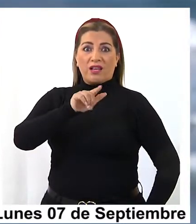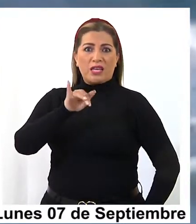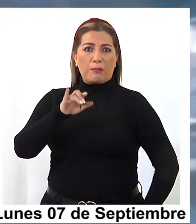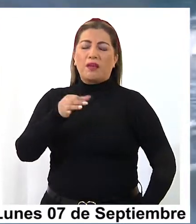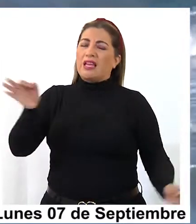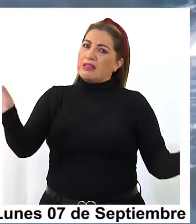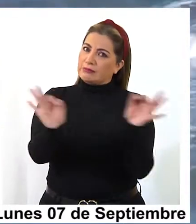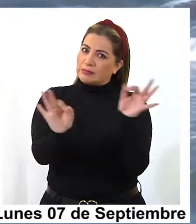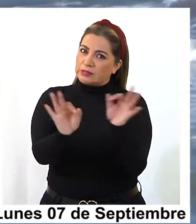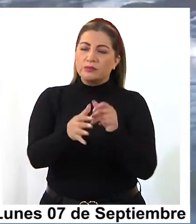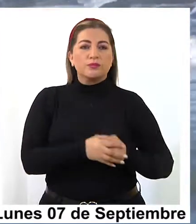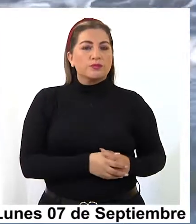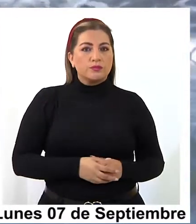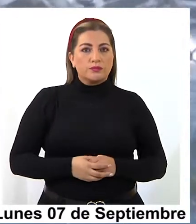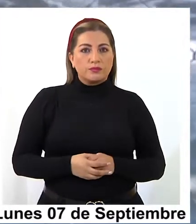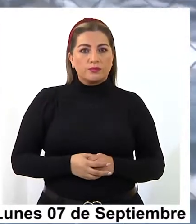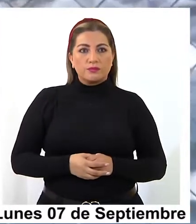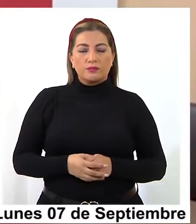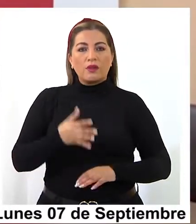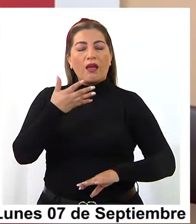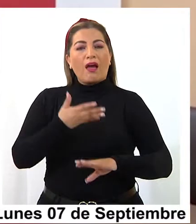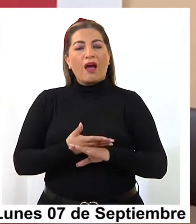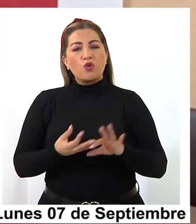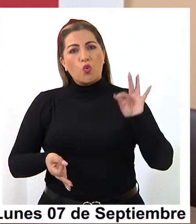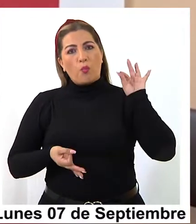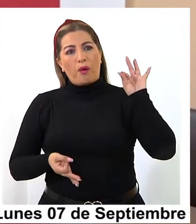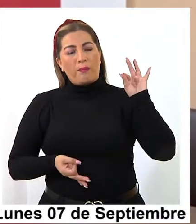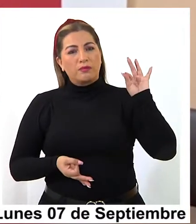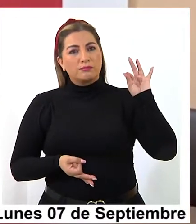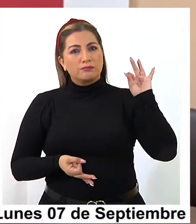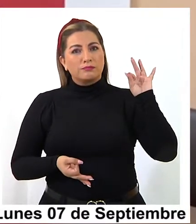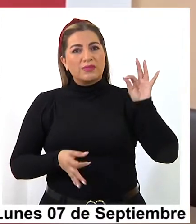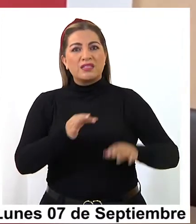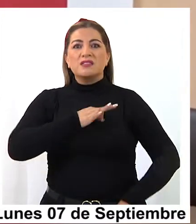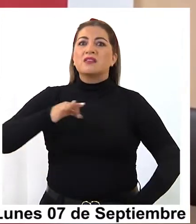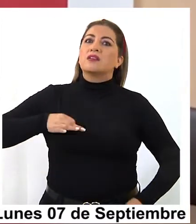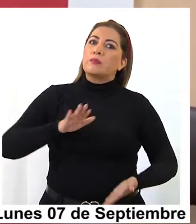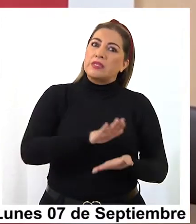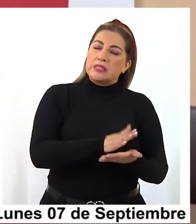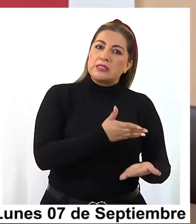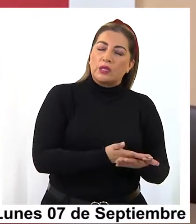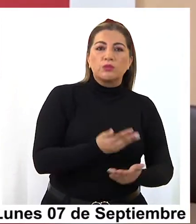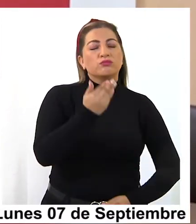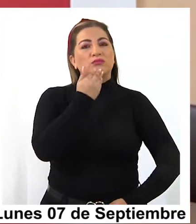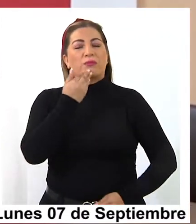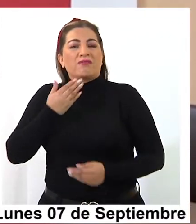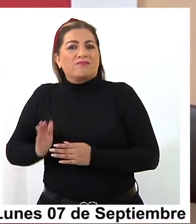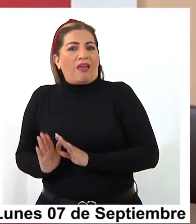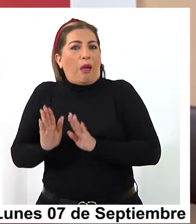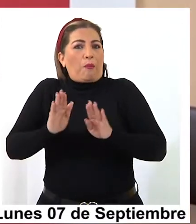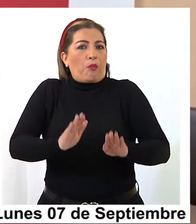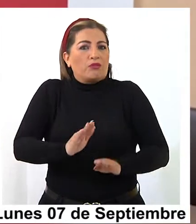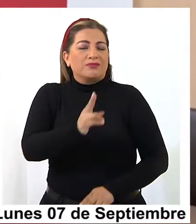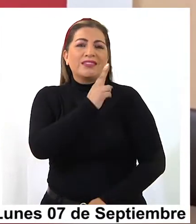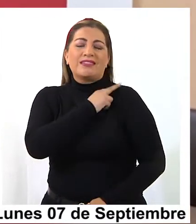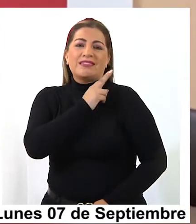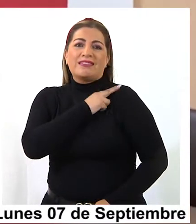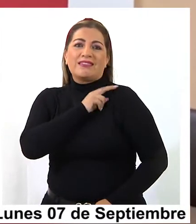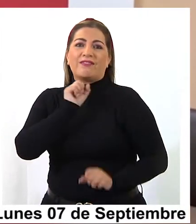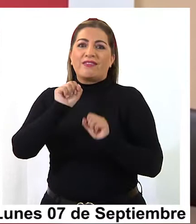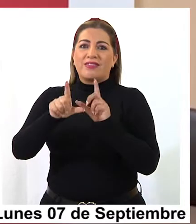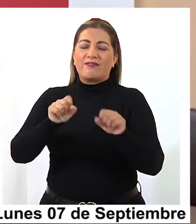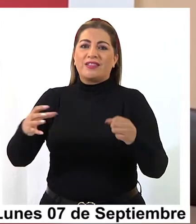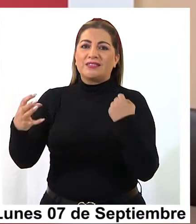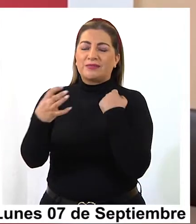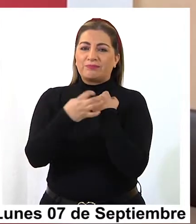Hemos visto que ha salido una resolución por parte de la Ceremi de Salud y también respaldada por el GEDENA, el jefe de la Defensa